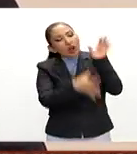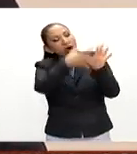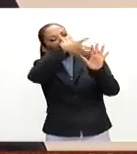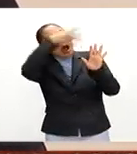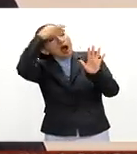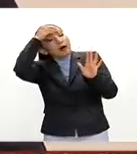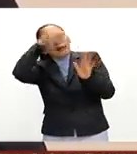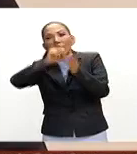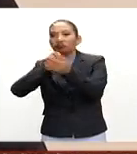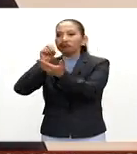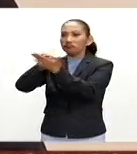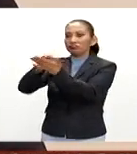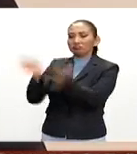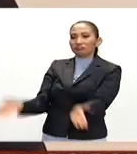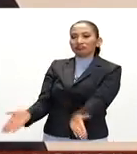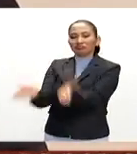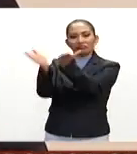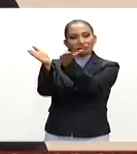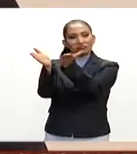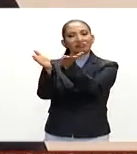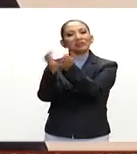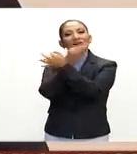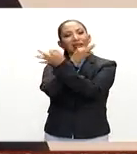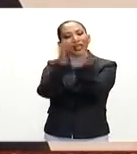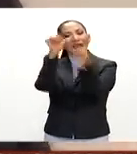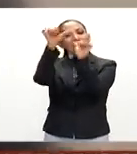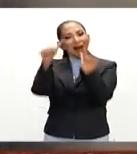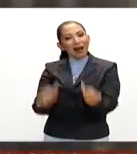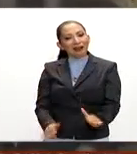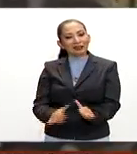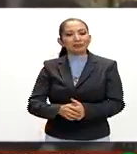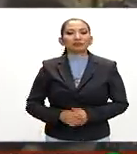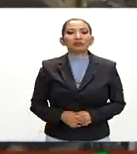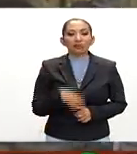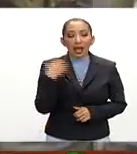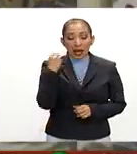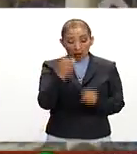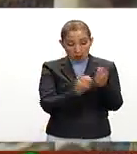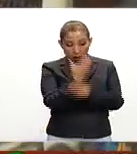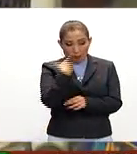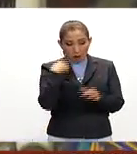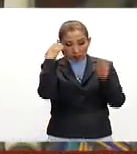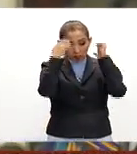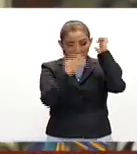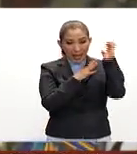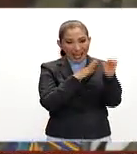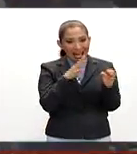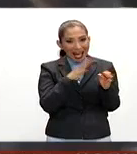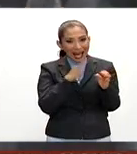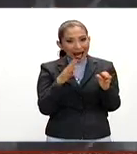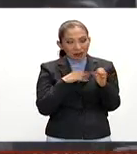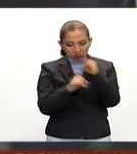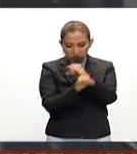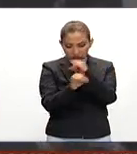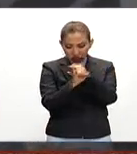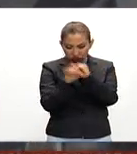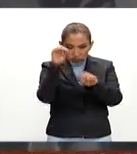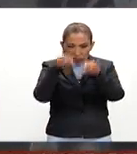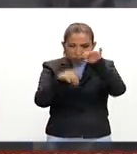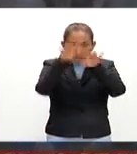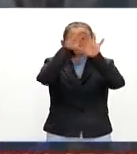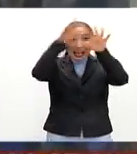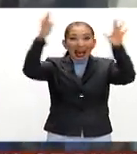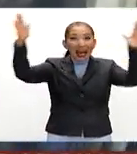dado vitalidad al mensaje artístico entre las novedades de la exhibición está la digitalización de tres grandes